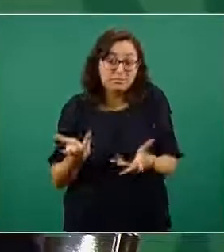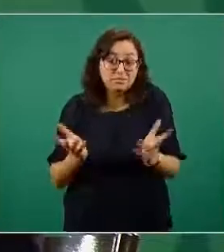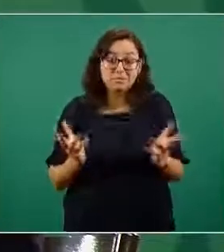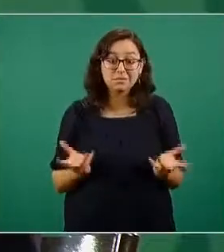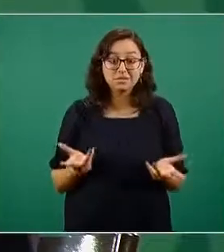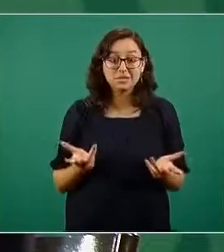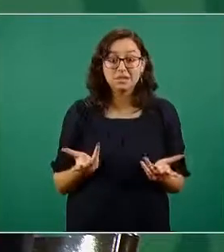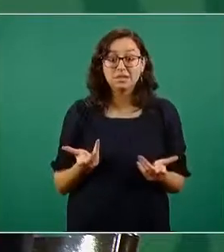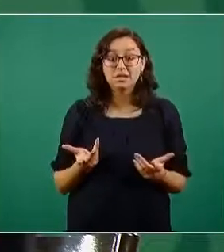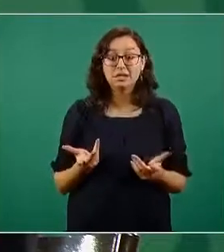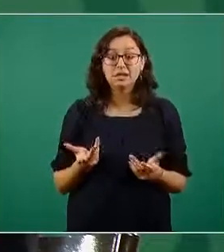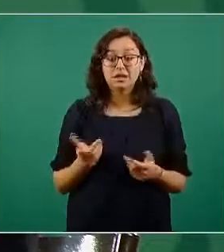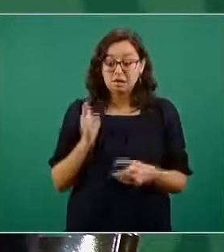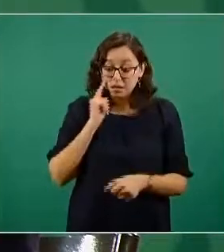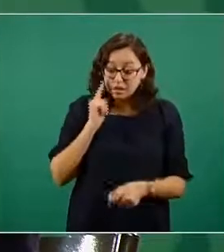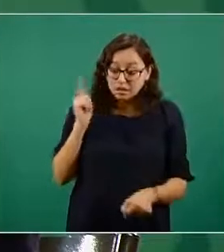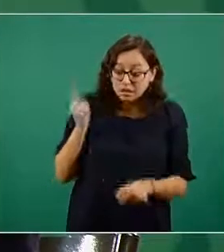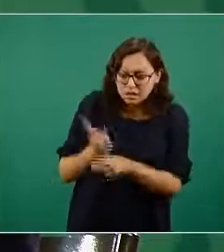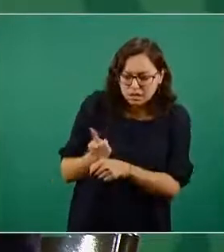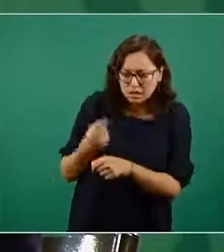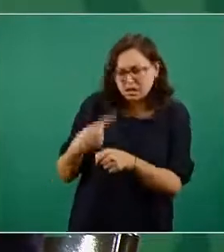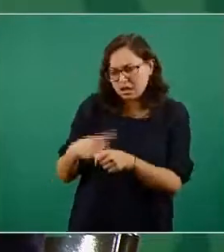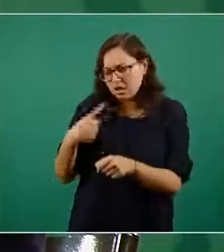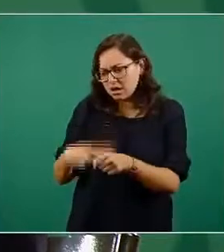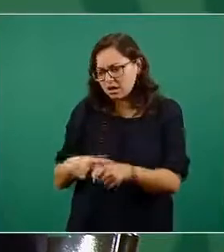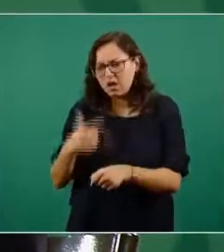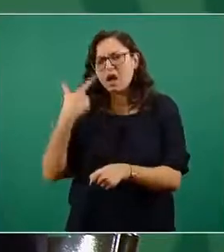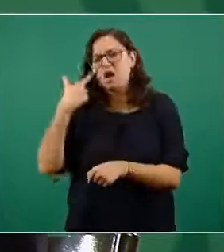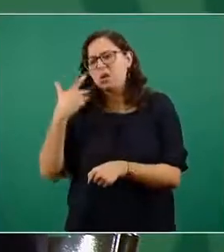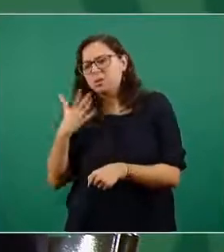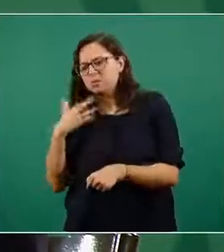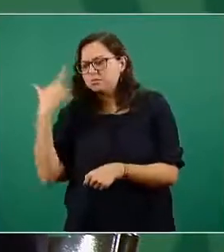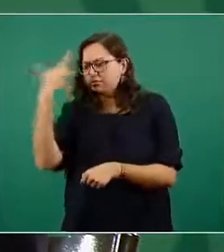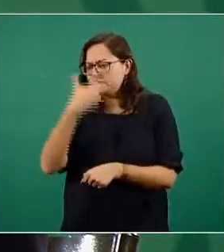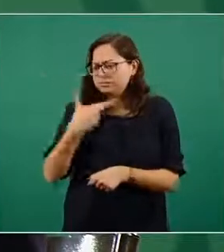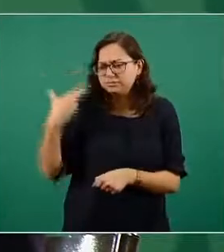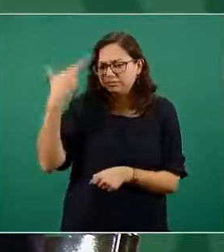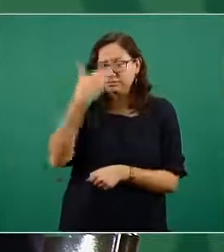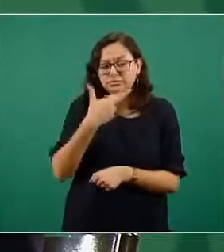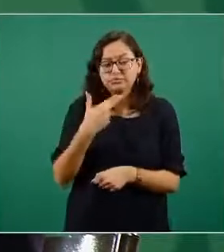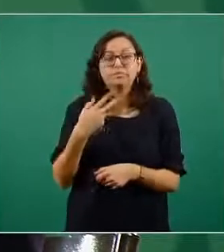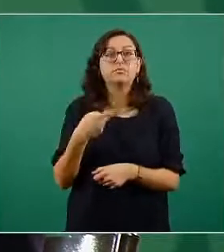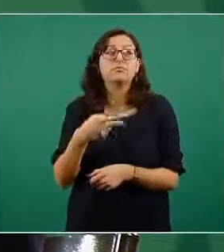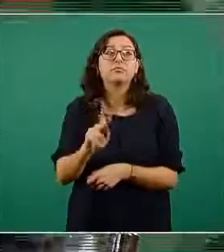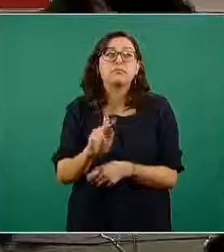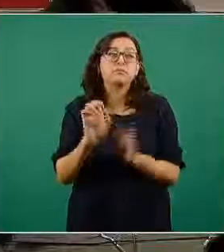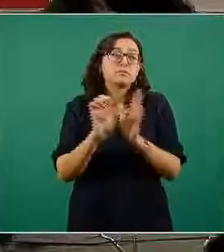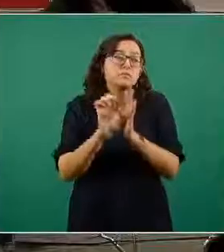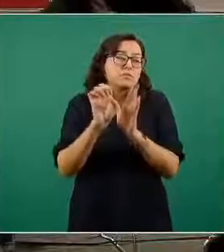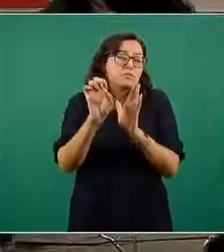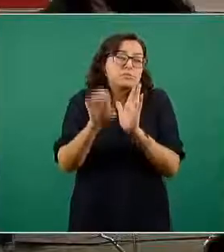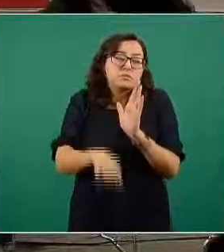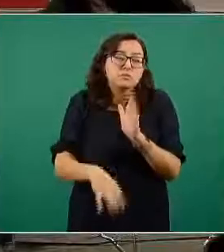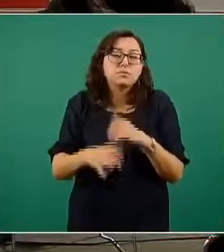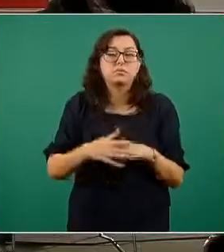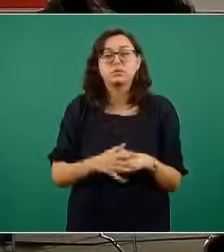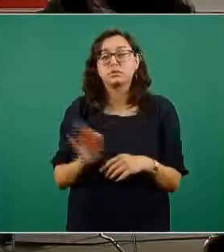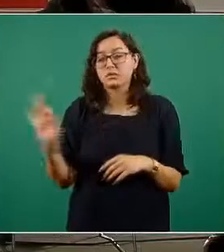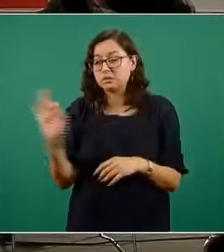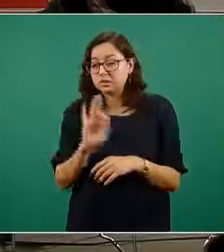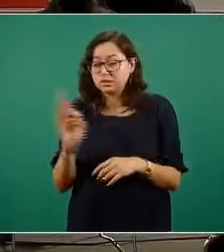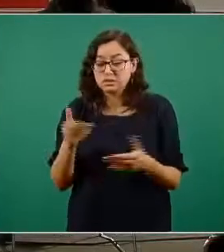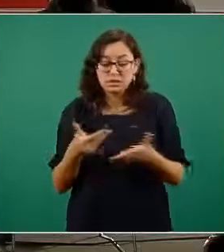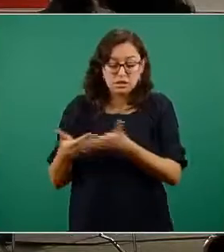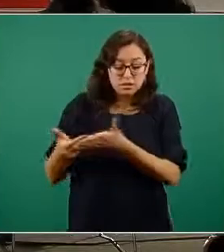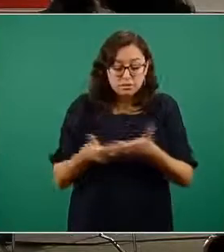que se detecta el caso sin embargo si fuese una persona recién